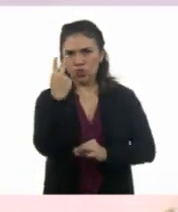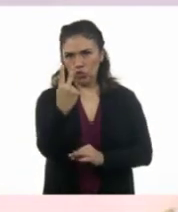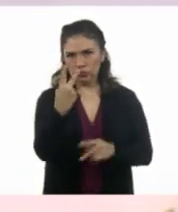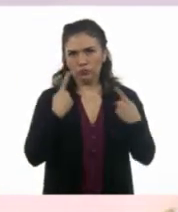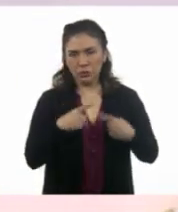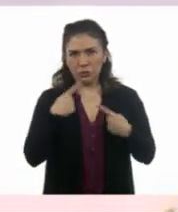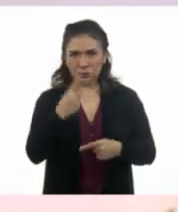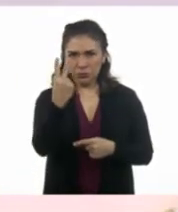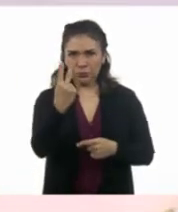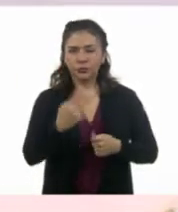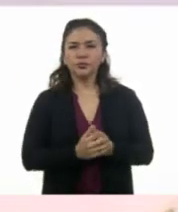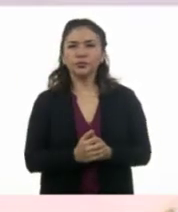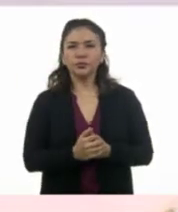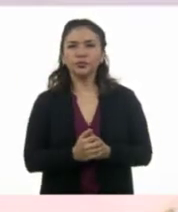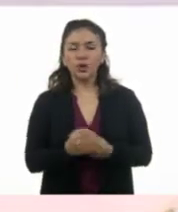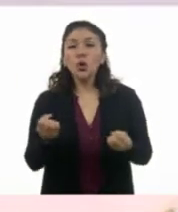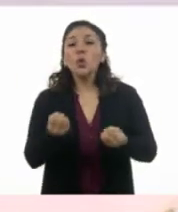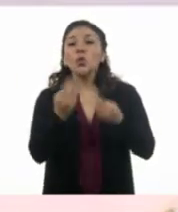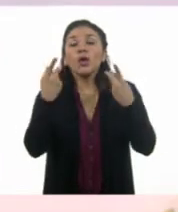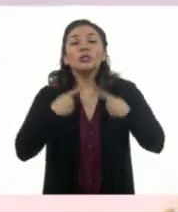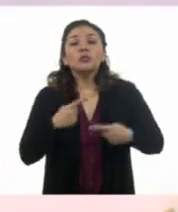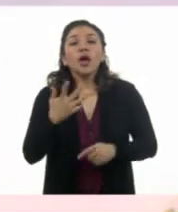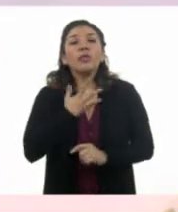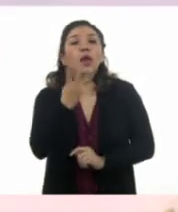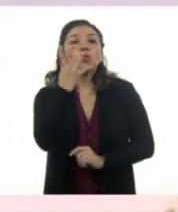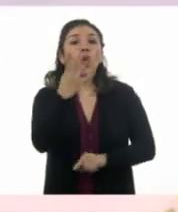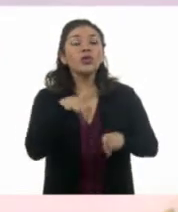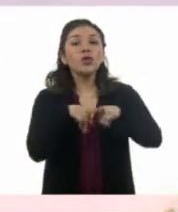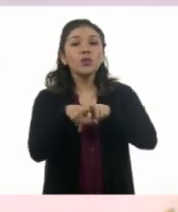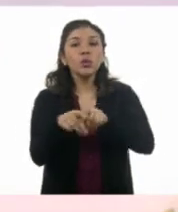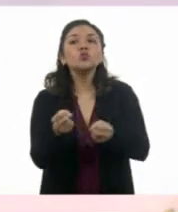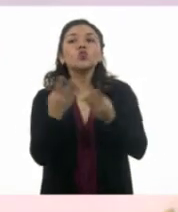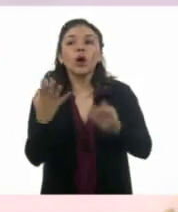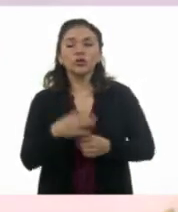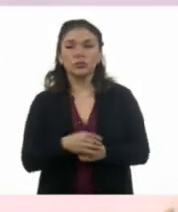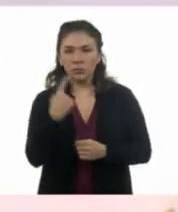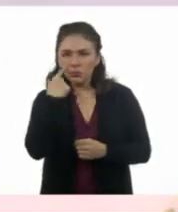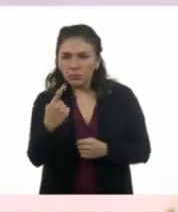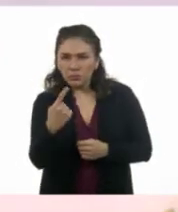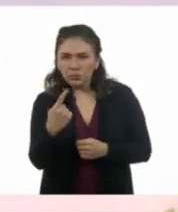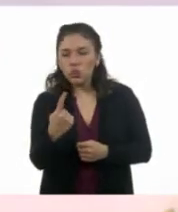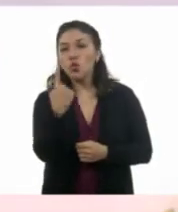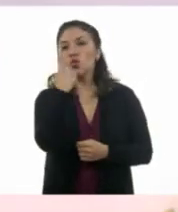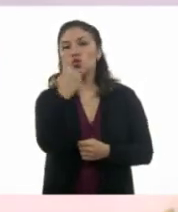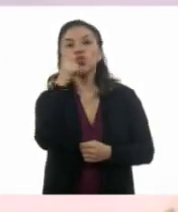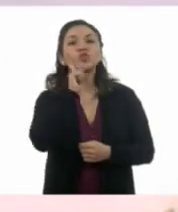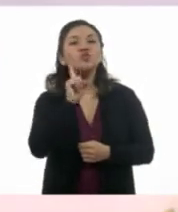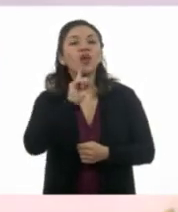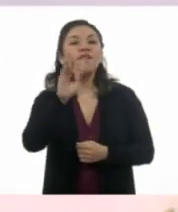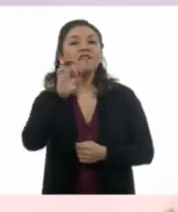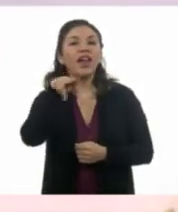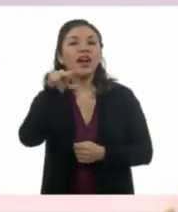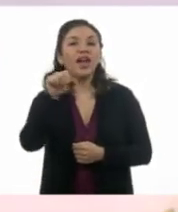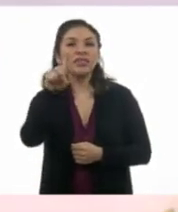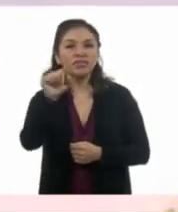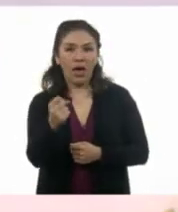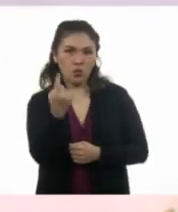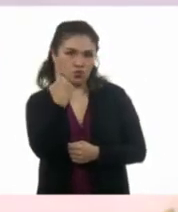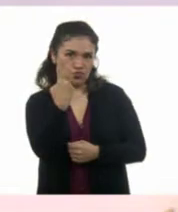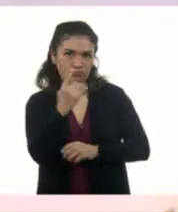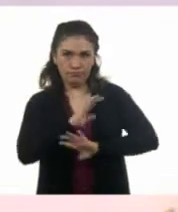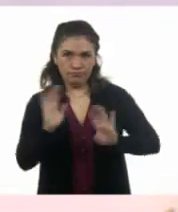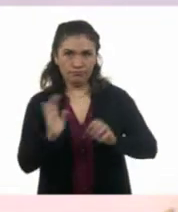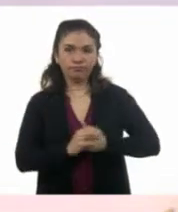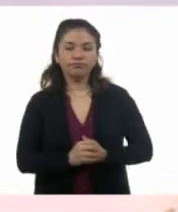Dos nada más. Dos. ¿Y cuántos tienen cuatro hermanos? Cuatro hermanos nada más tiene Fernanda. Uno, entonces.